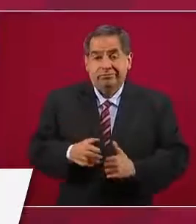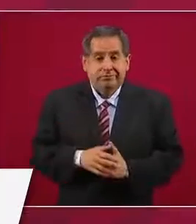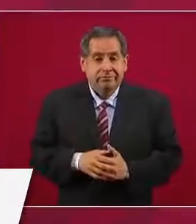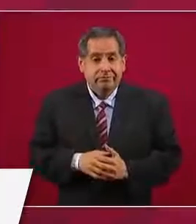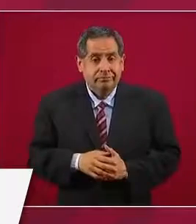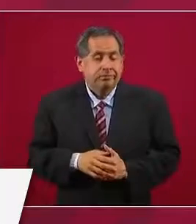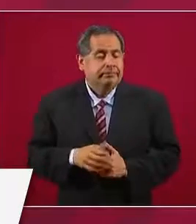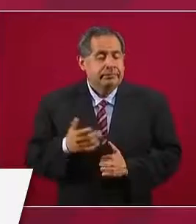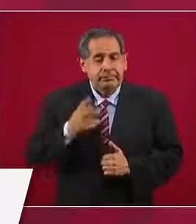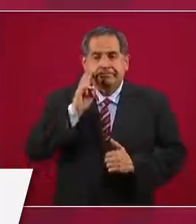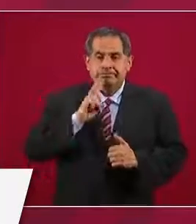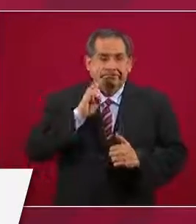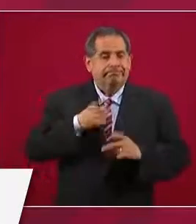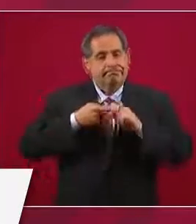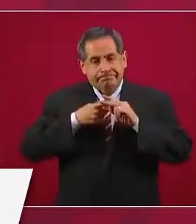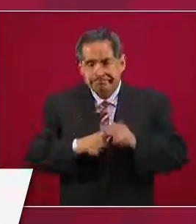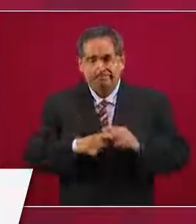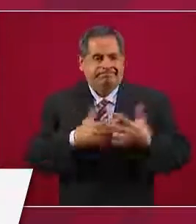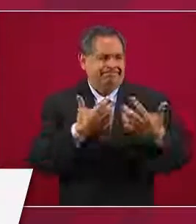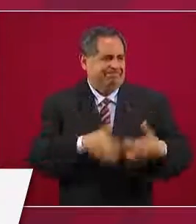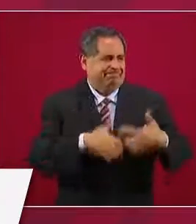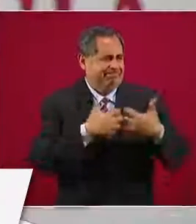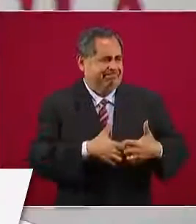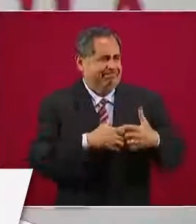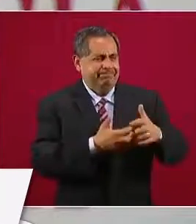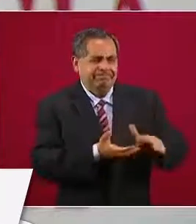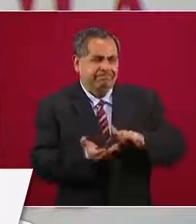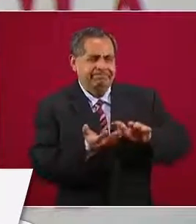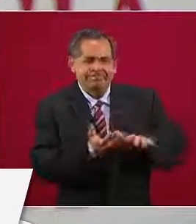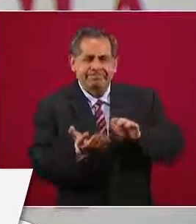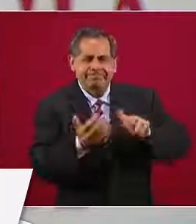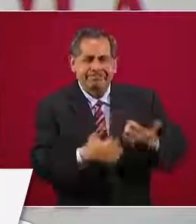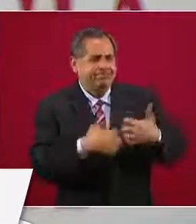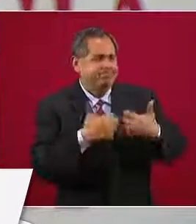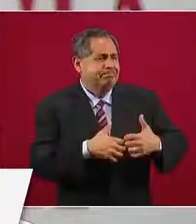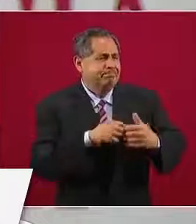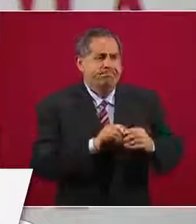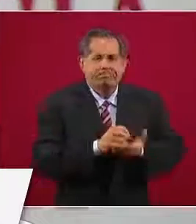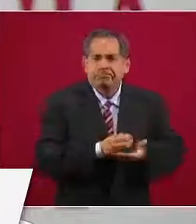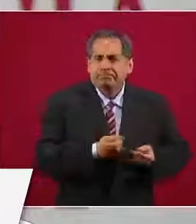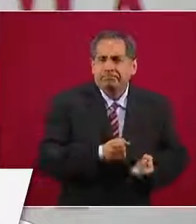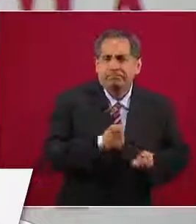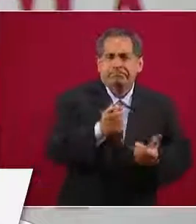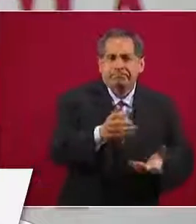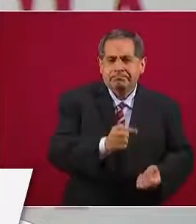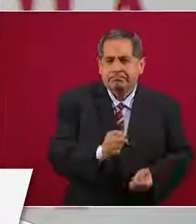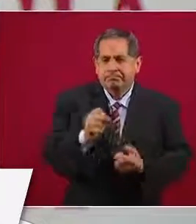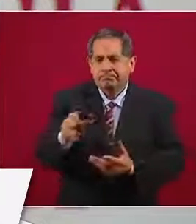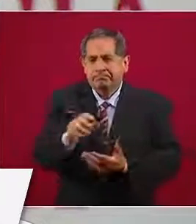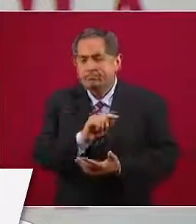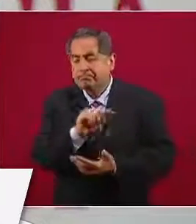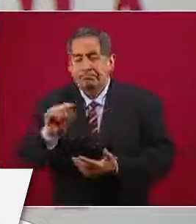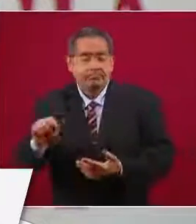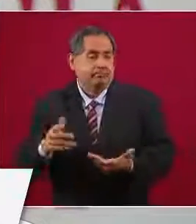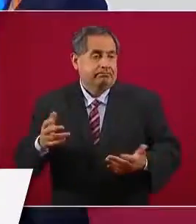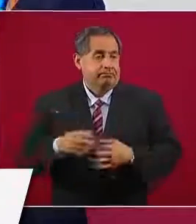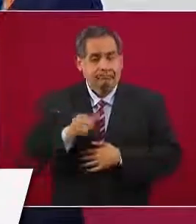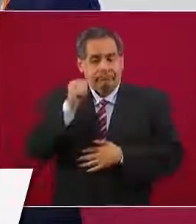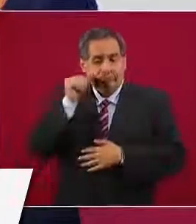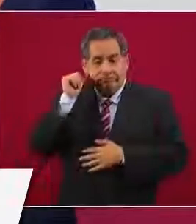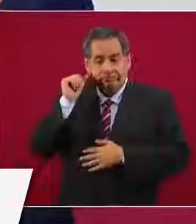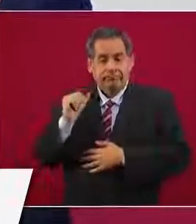inmediatamente tenemos que empezar la producción y toda la red de distribución logística. Entonces, digamos que ayer fue el día cero